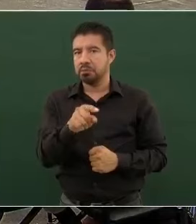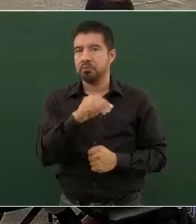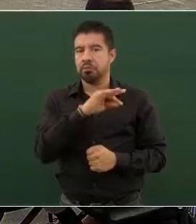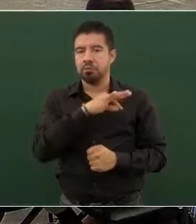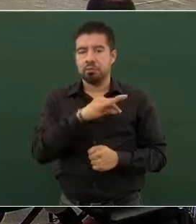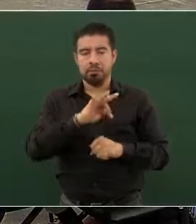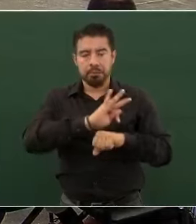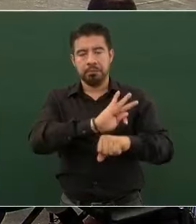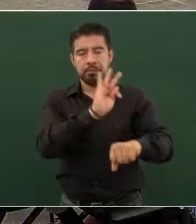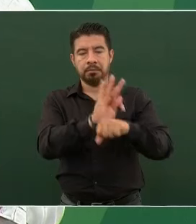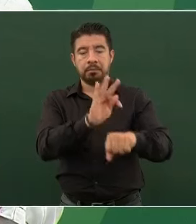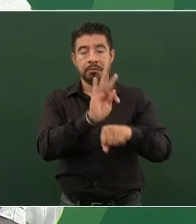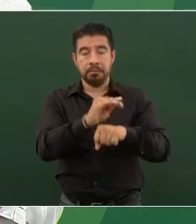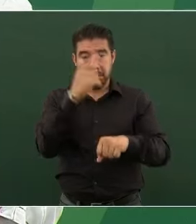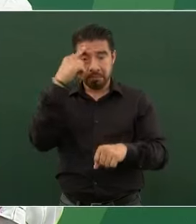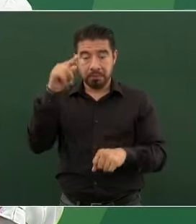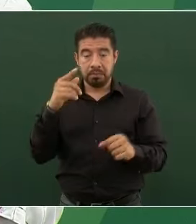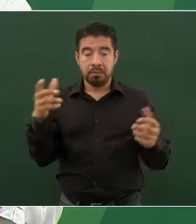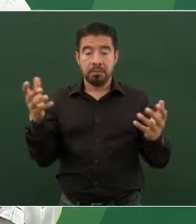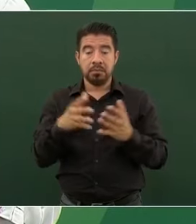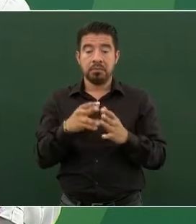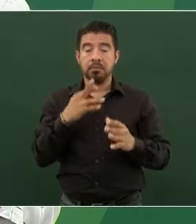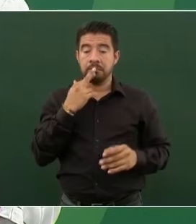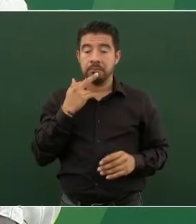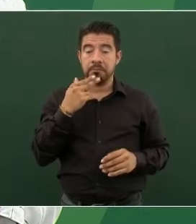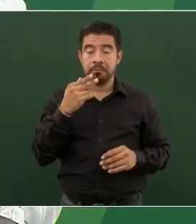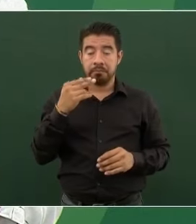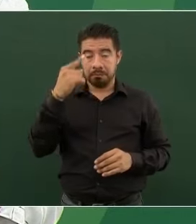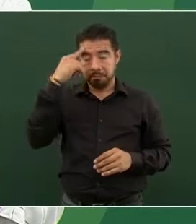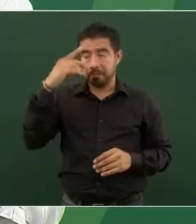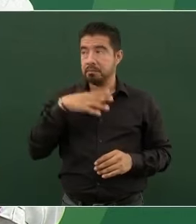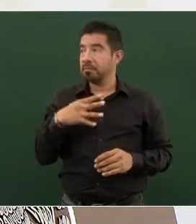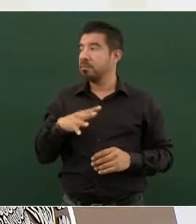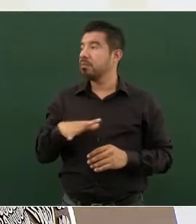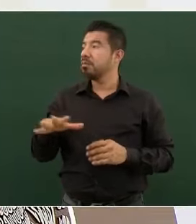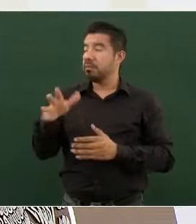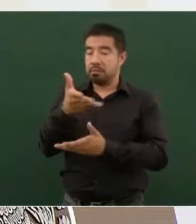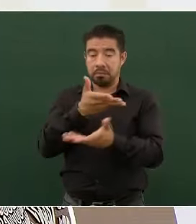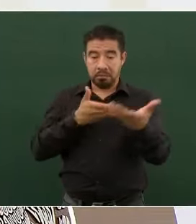mucho a mejorar el ambiente,